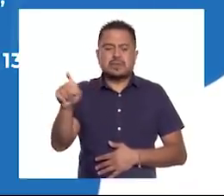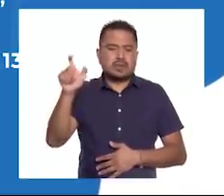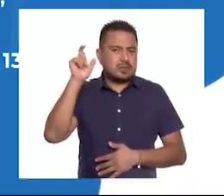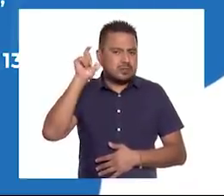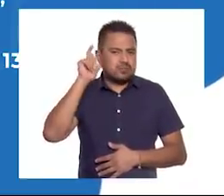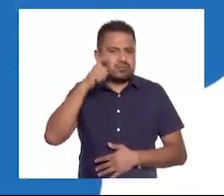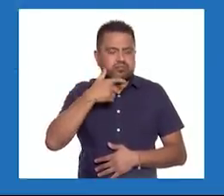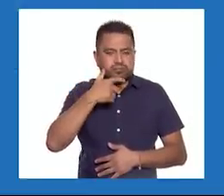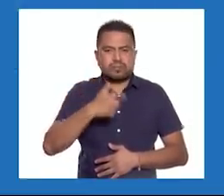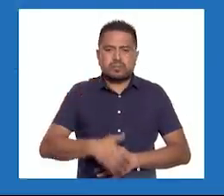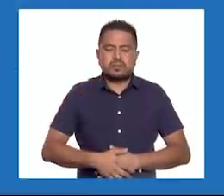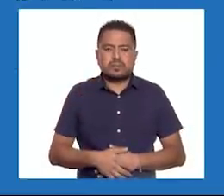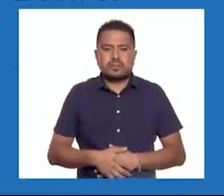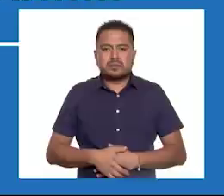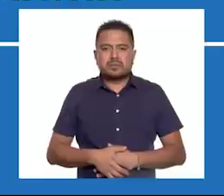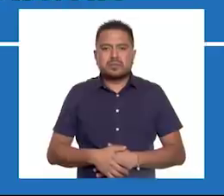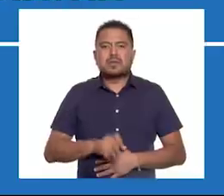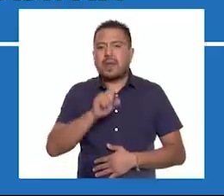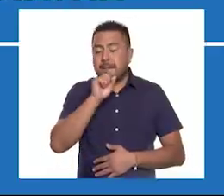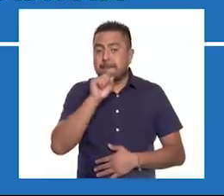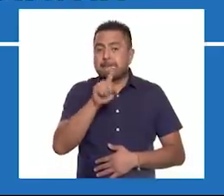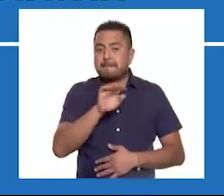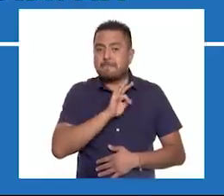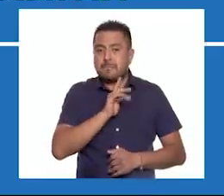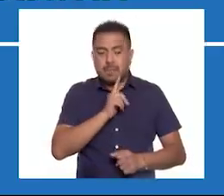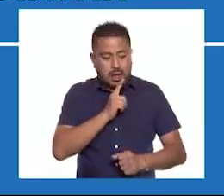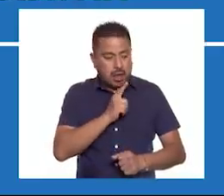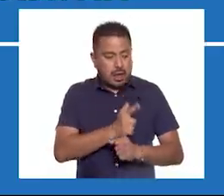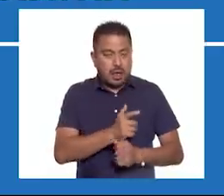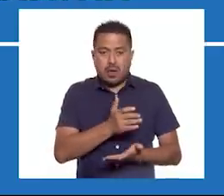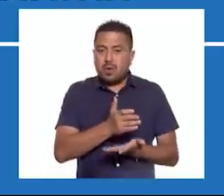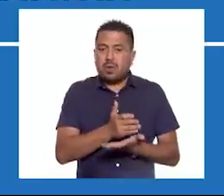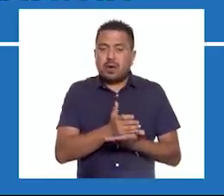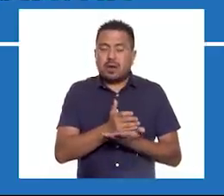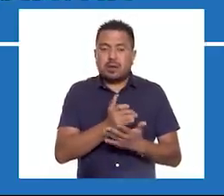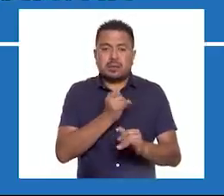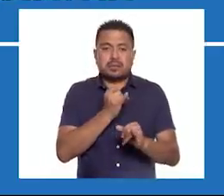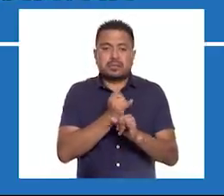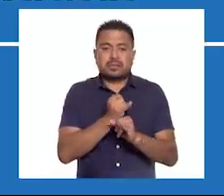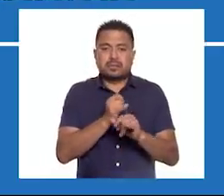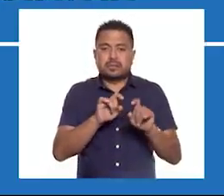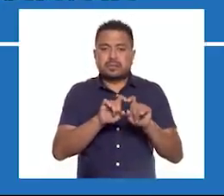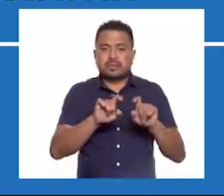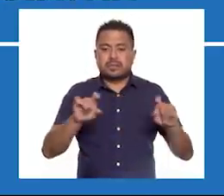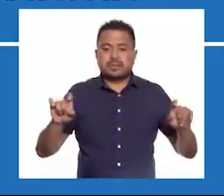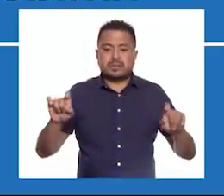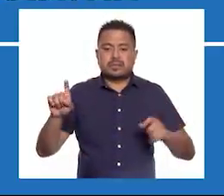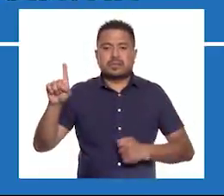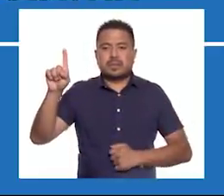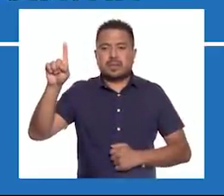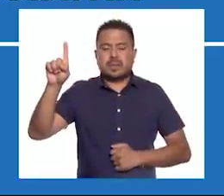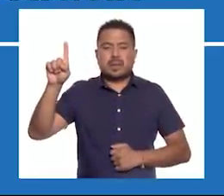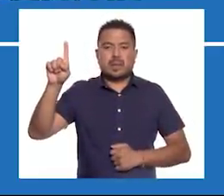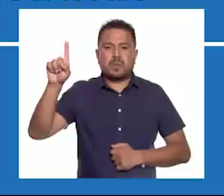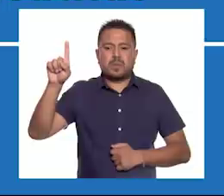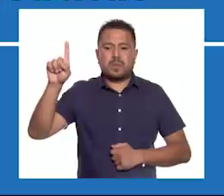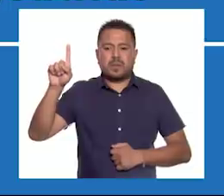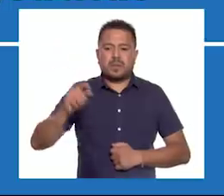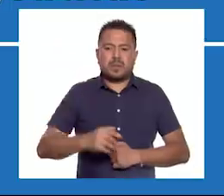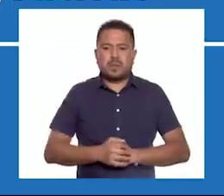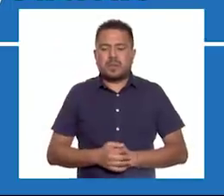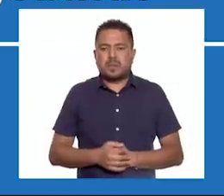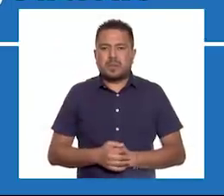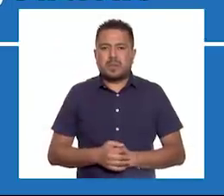100 líneas! También puedes encontrar los libros de texto en la página conaliteg